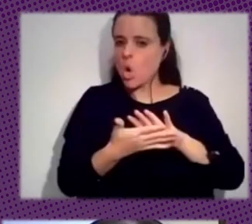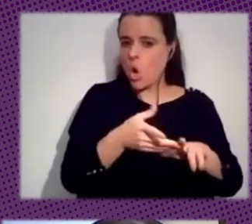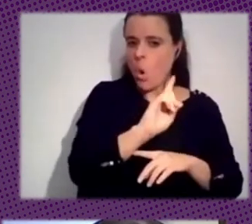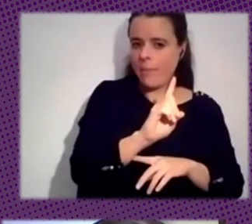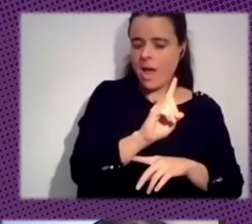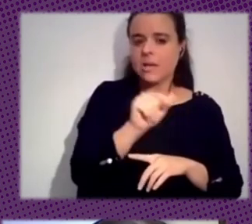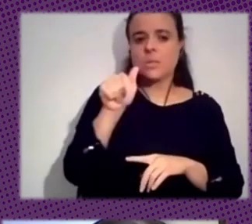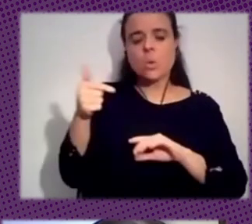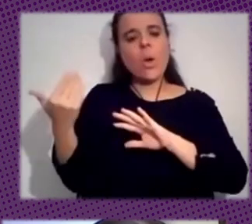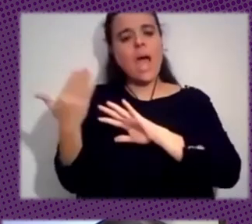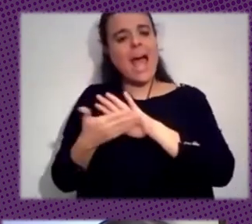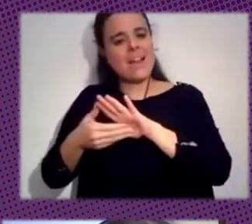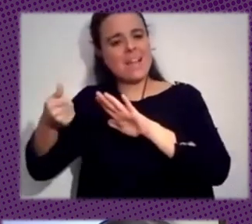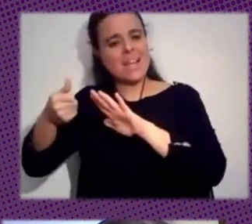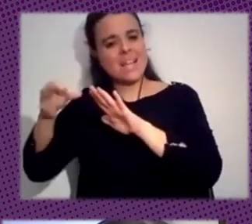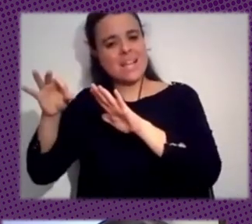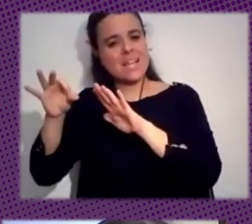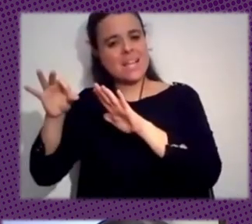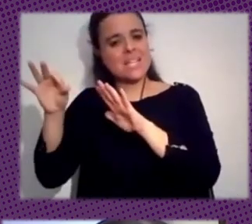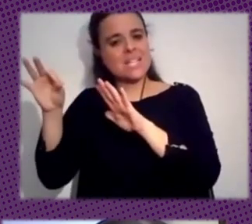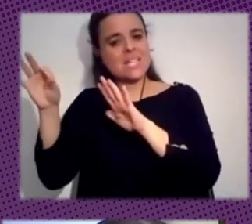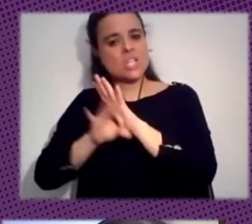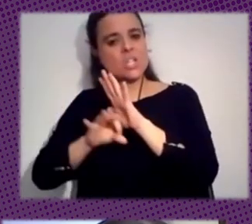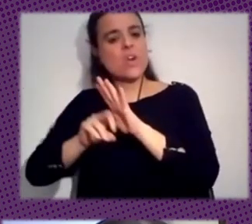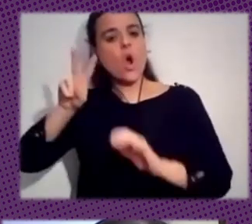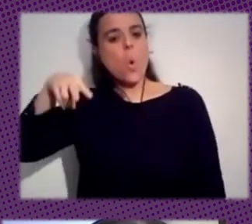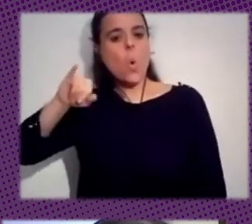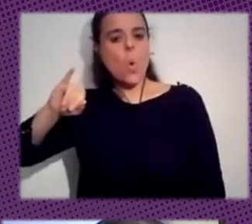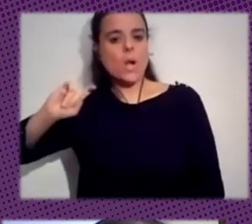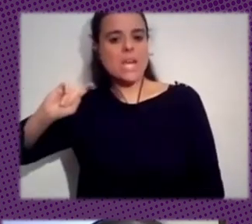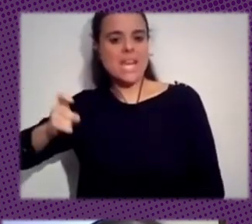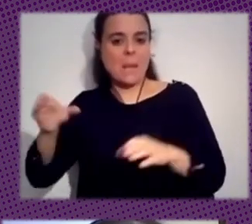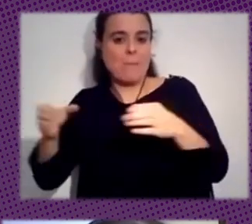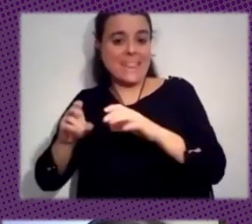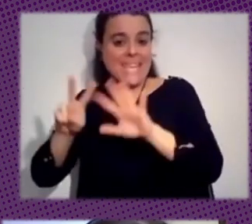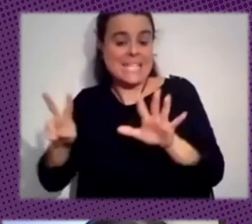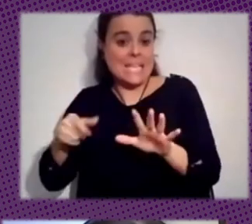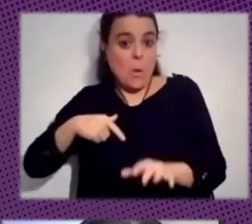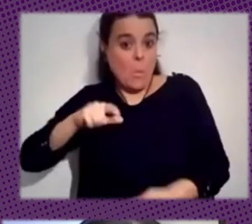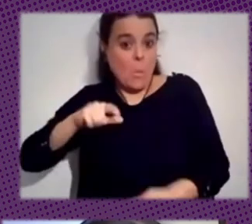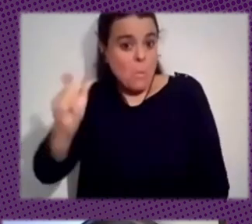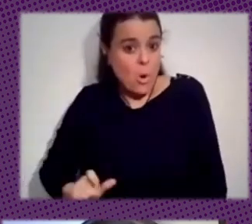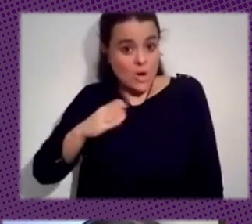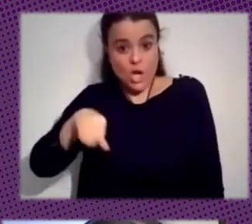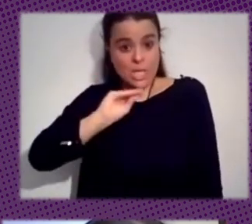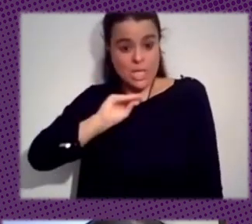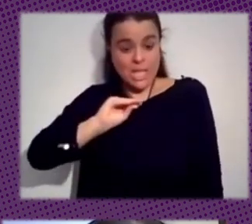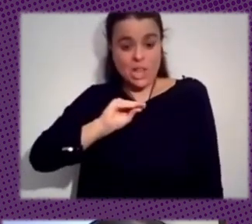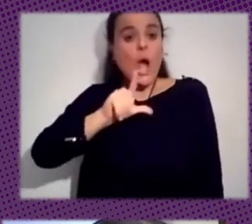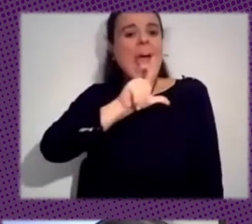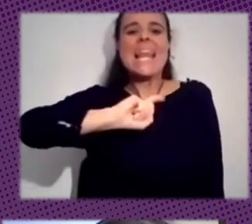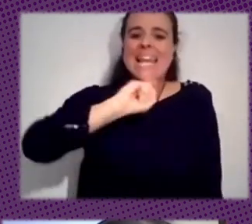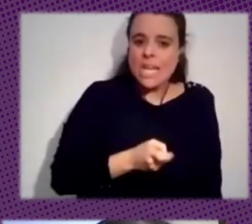que es una alianza por el unix y entre la pandilla de los 7? bueno son términos que yo no entiendo si sé lo que es linux pero básicamente